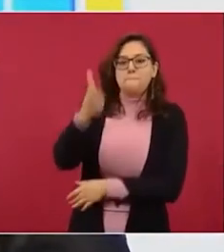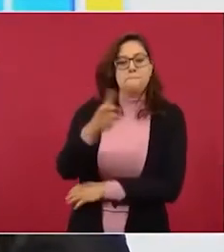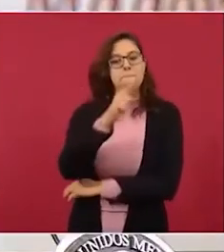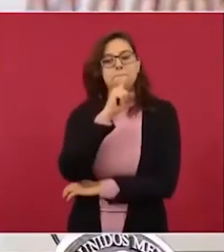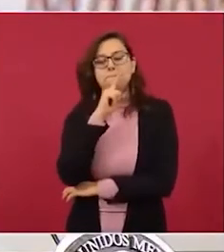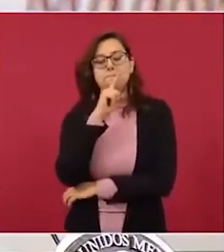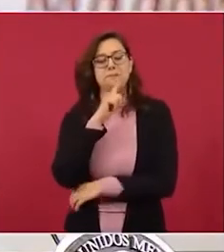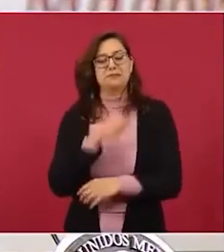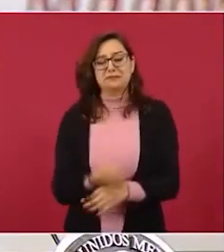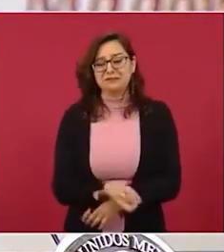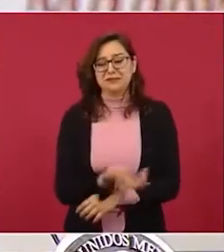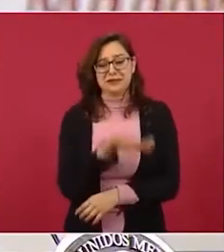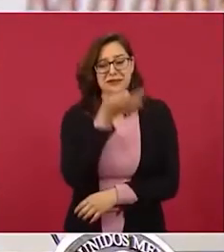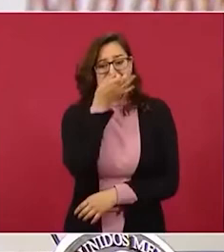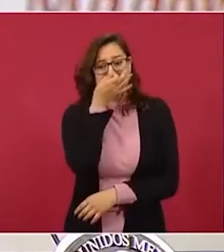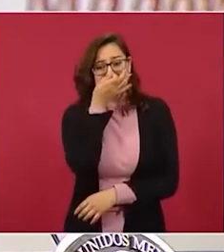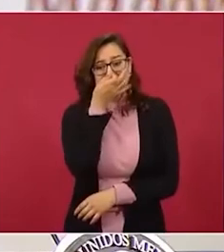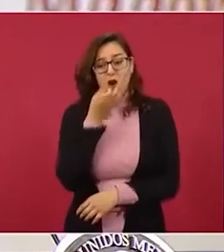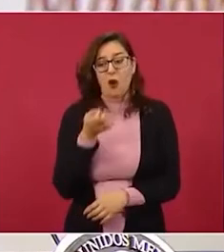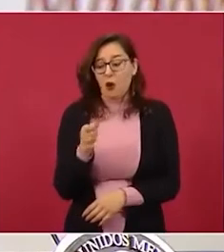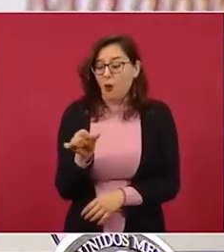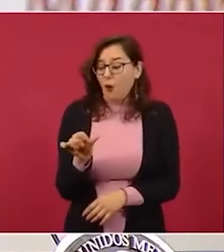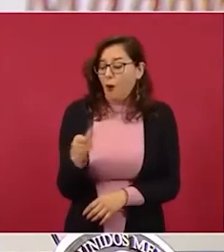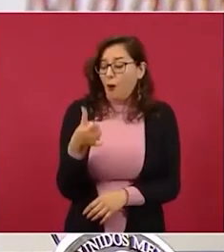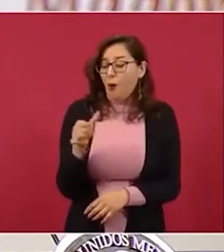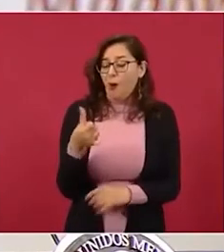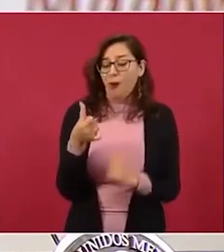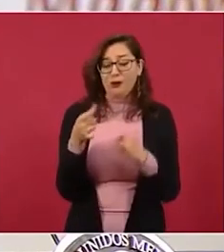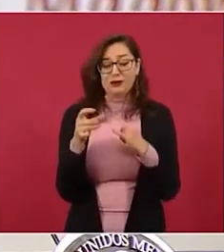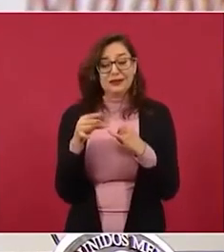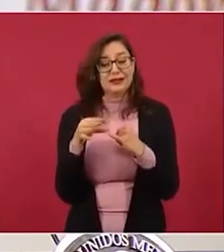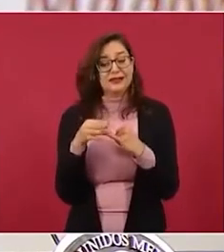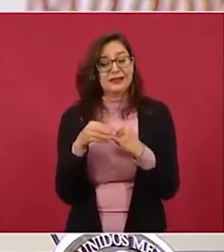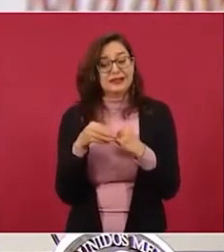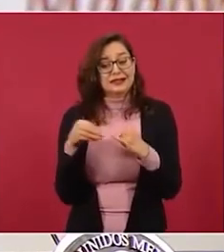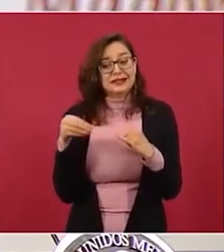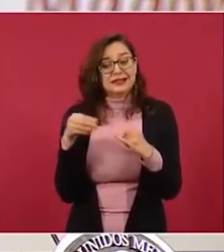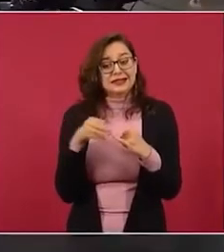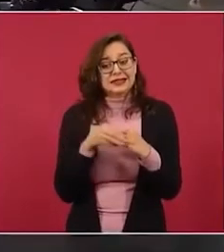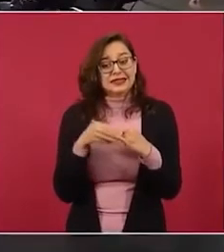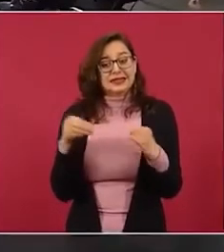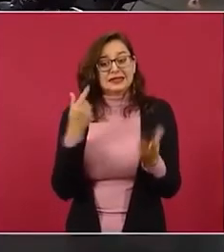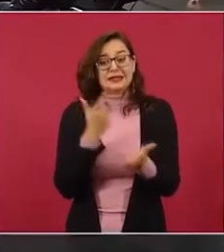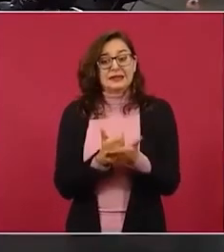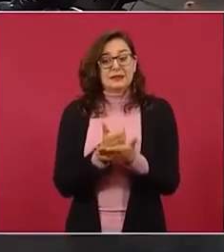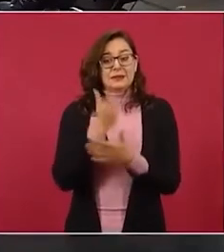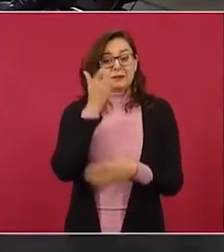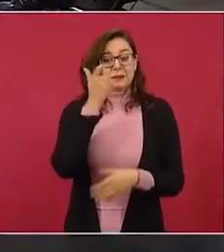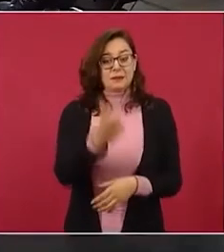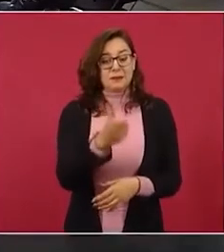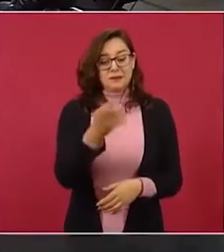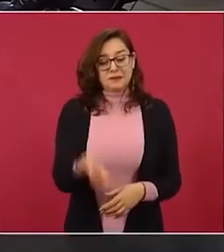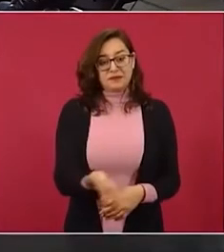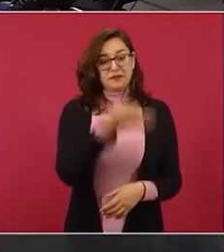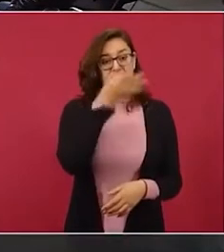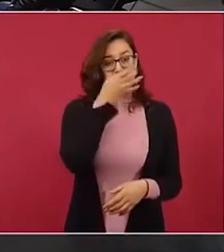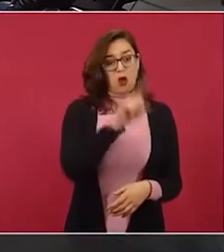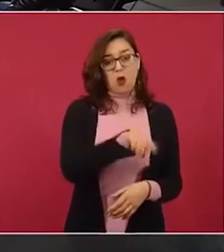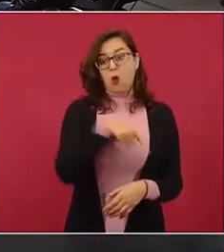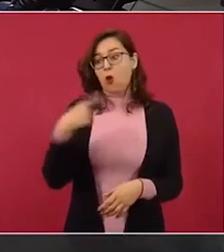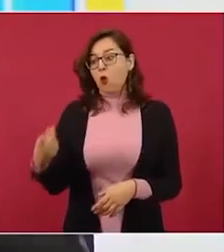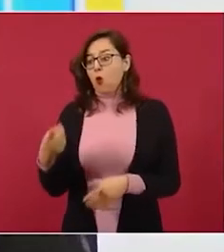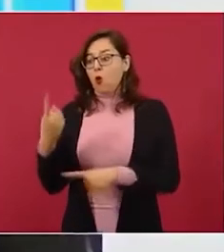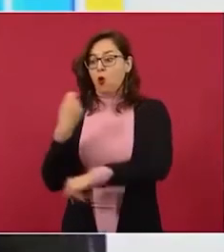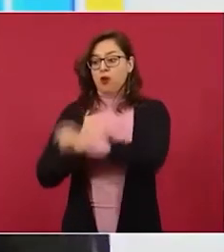centavos por cada kilowatt hora en el transporte de la energía los OXXOS cuando una tienda normal paga un